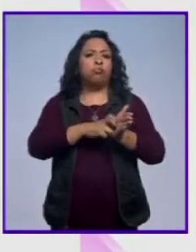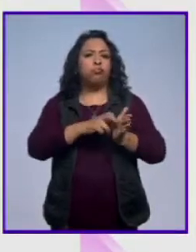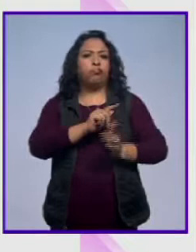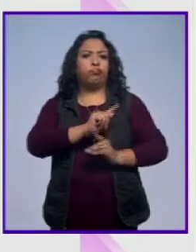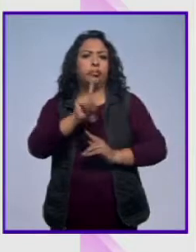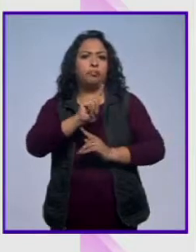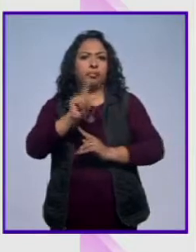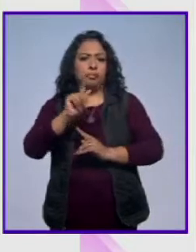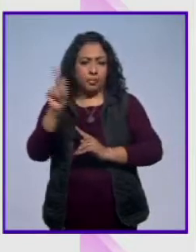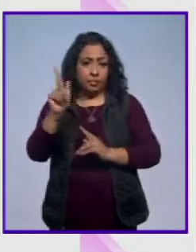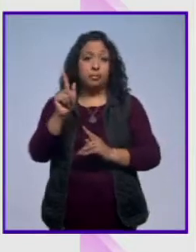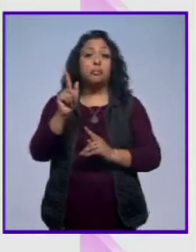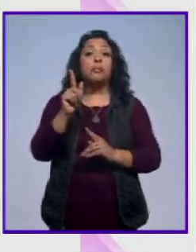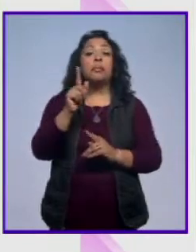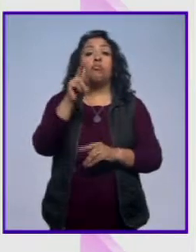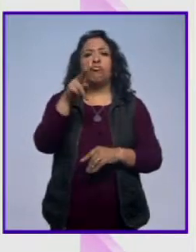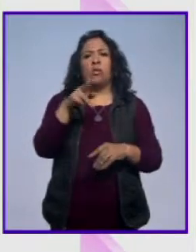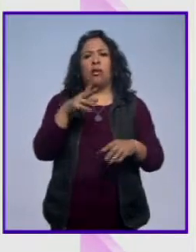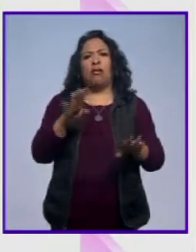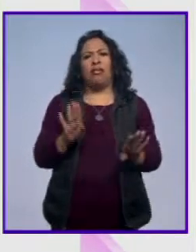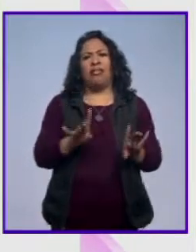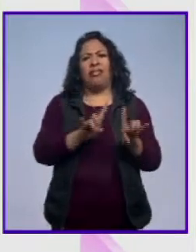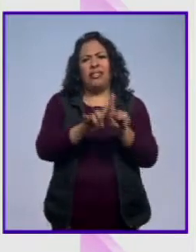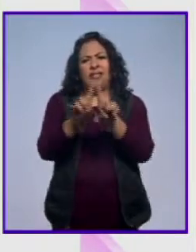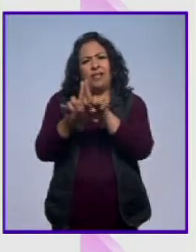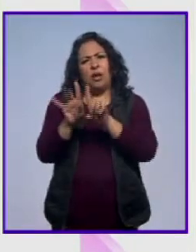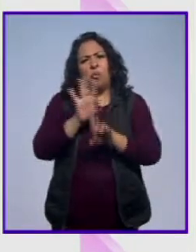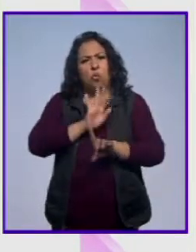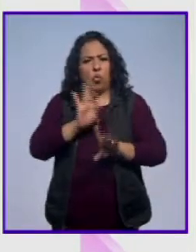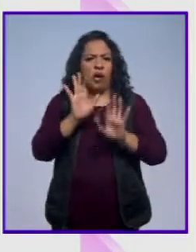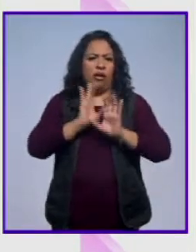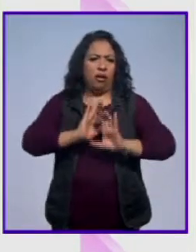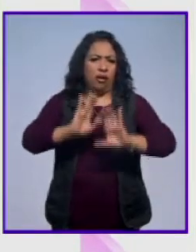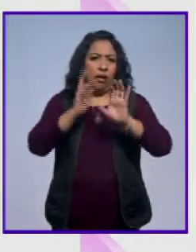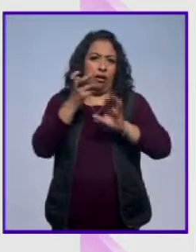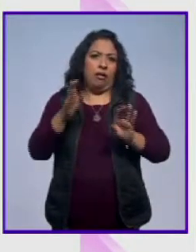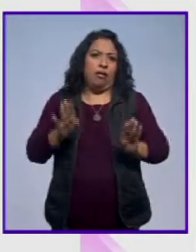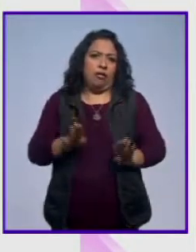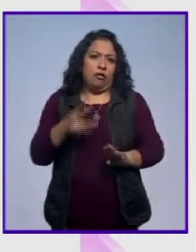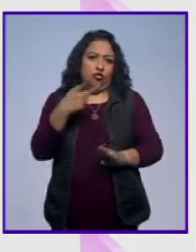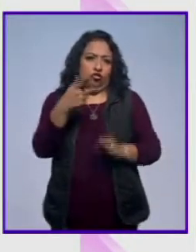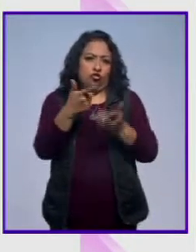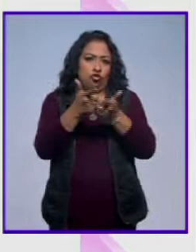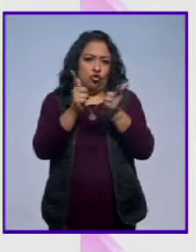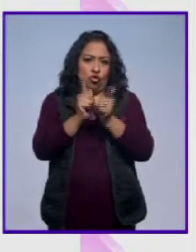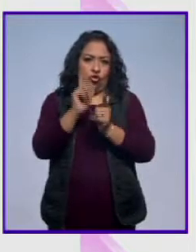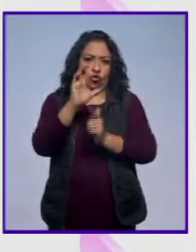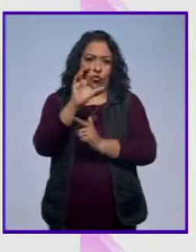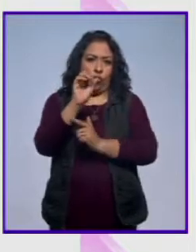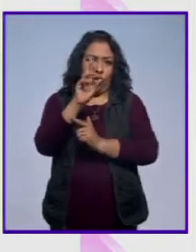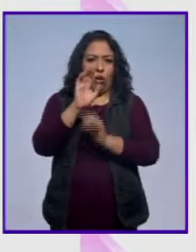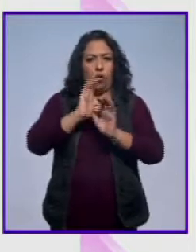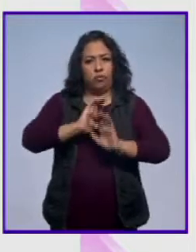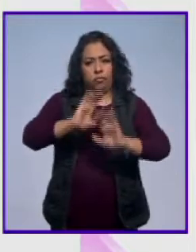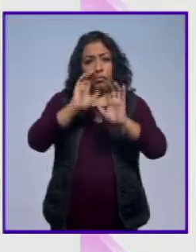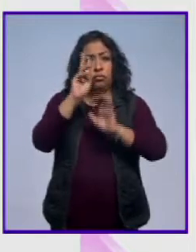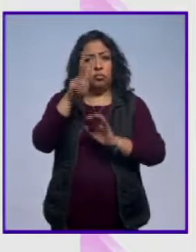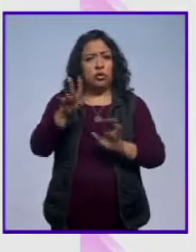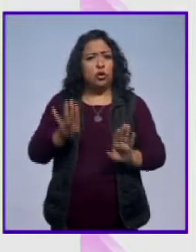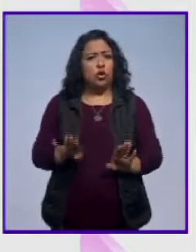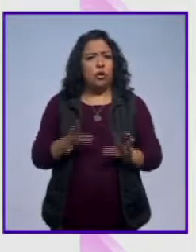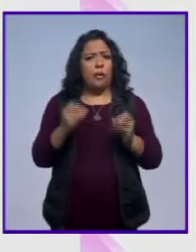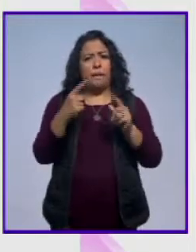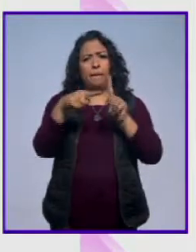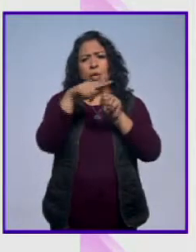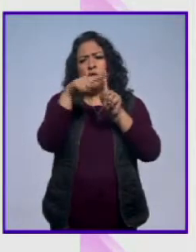y haciéndose muy versátil, que es una de las características que distingue a este coro, y muy virtuoso. Es decir,